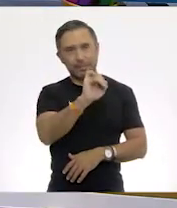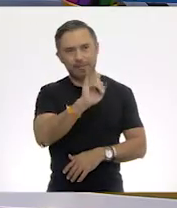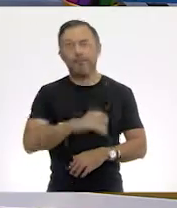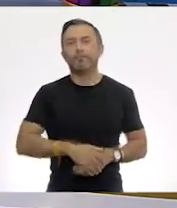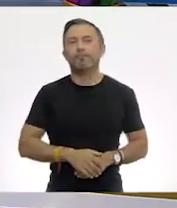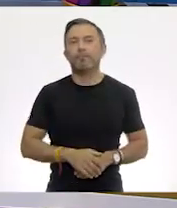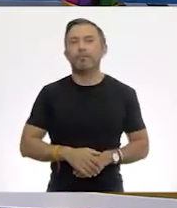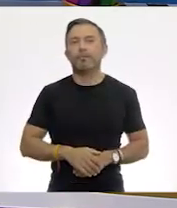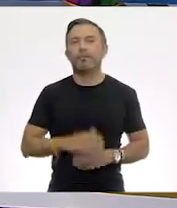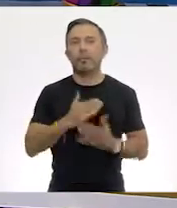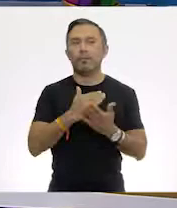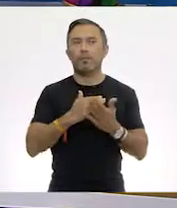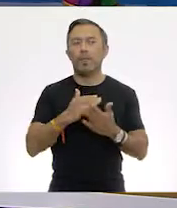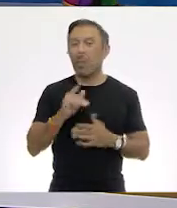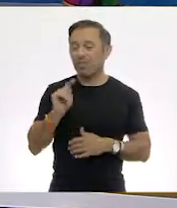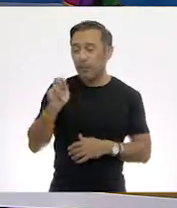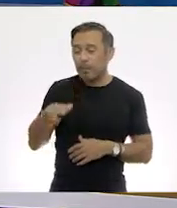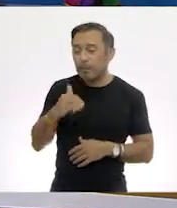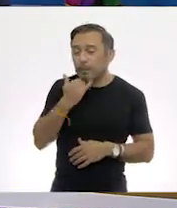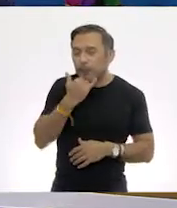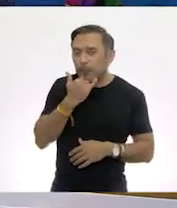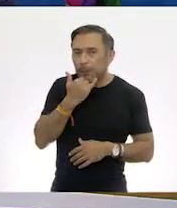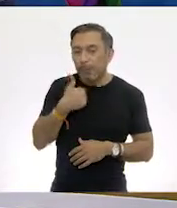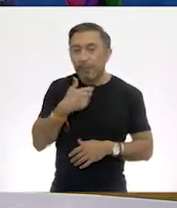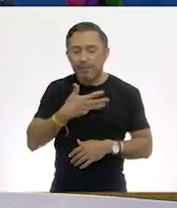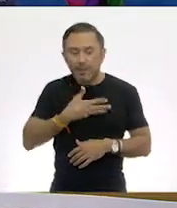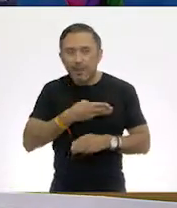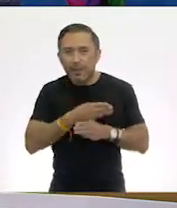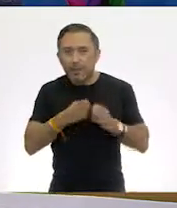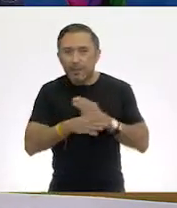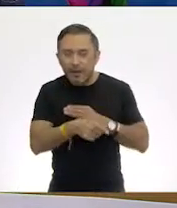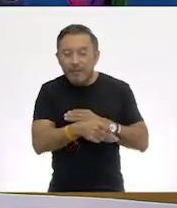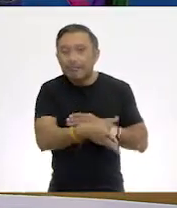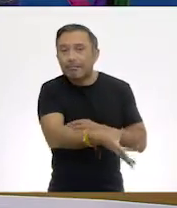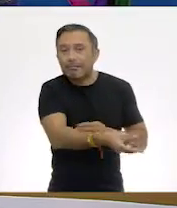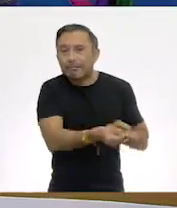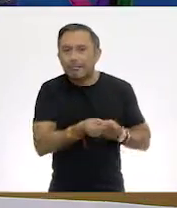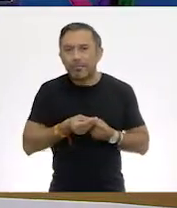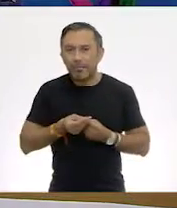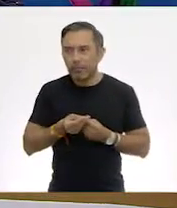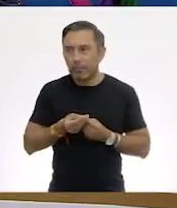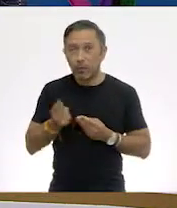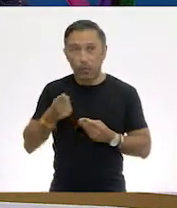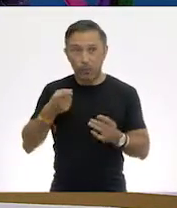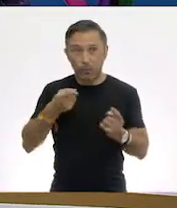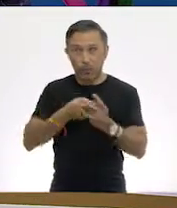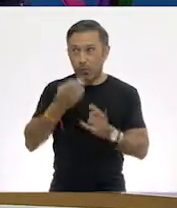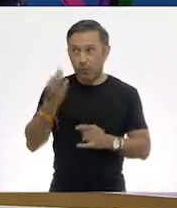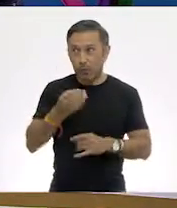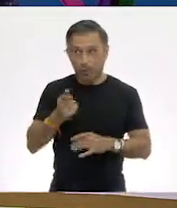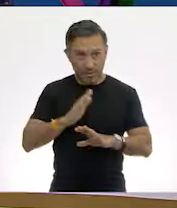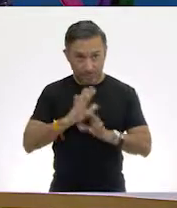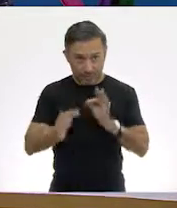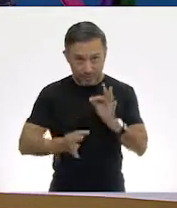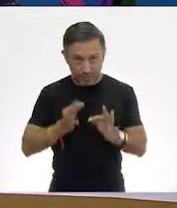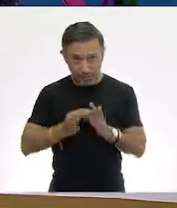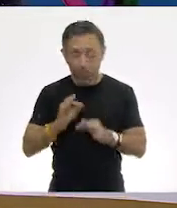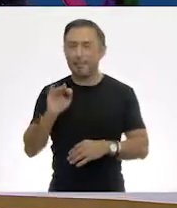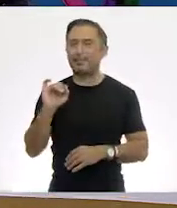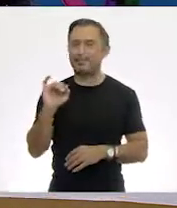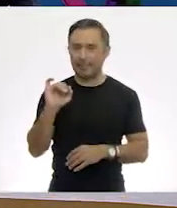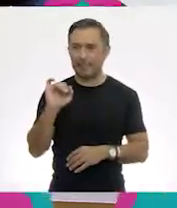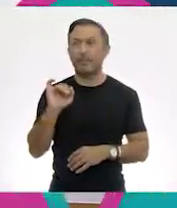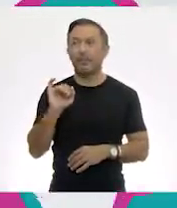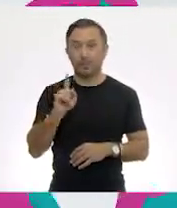siguiente. Ay, perdón, es que se quedó acá mi materia. Otro super tiro. ¿Otro? ¿Están listos? Sí. Está bien.